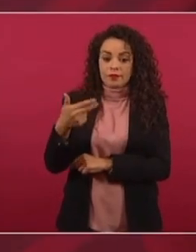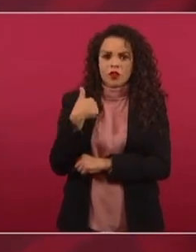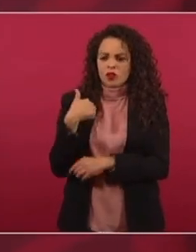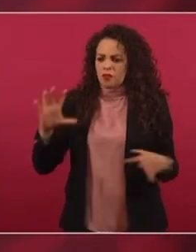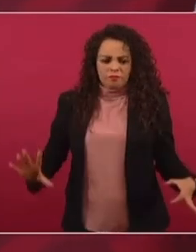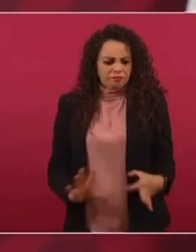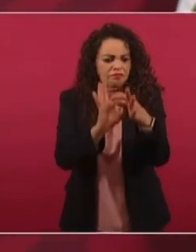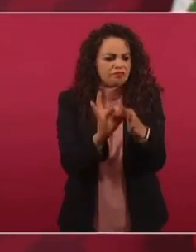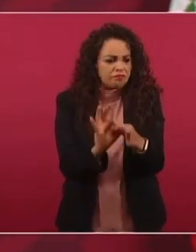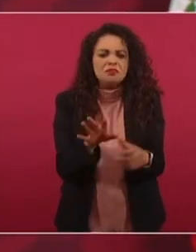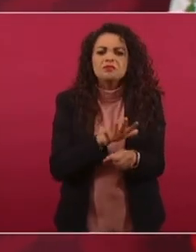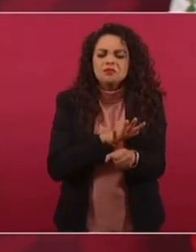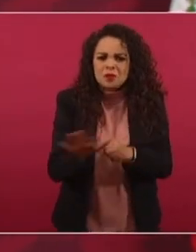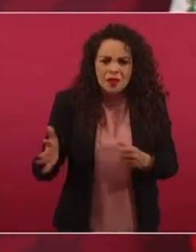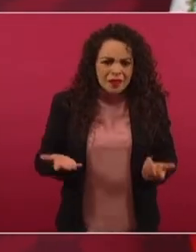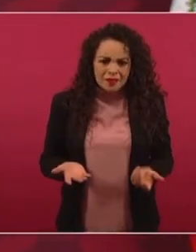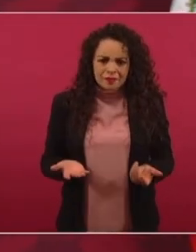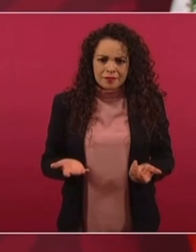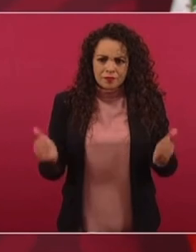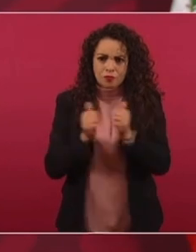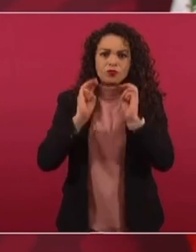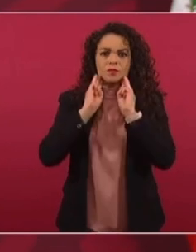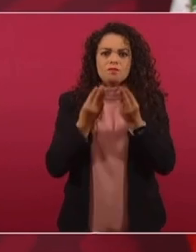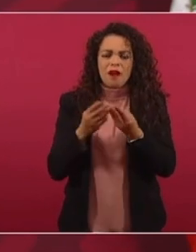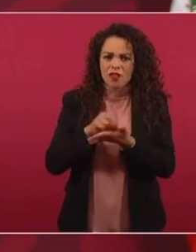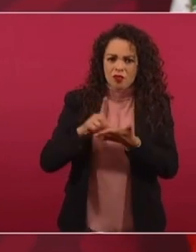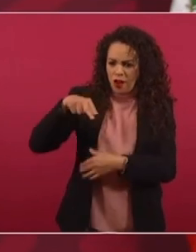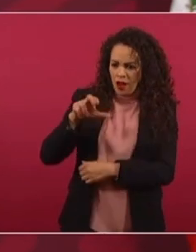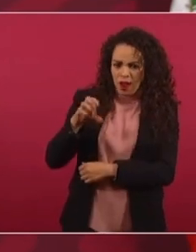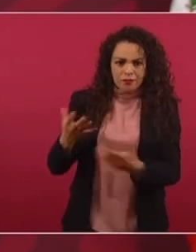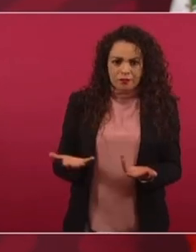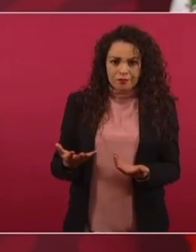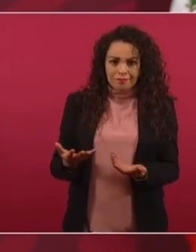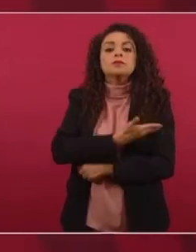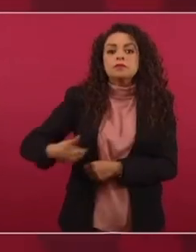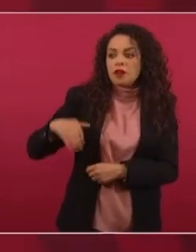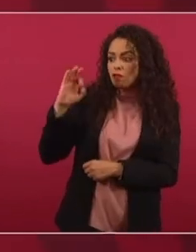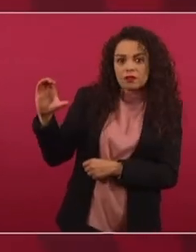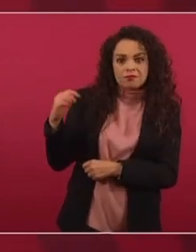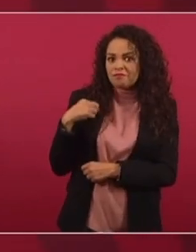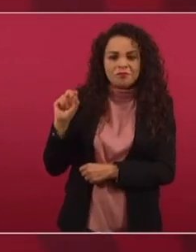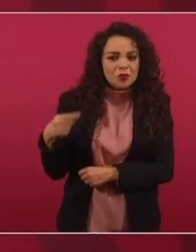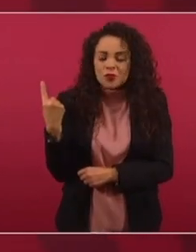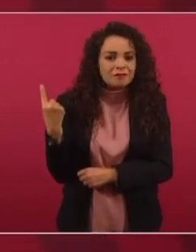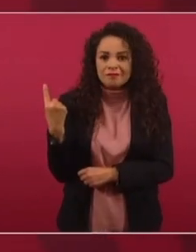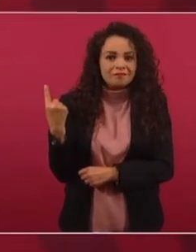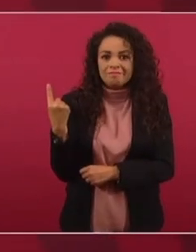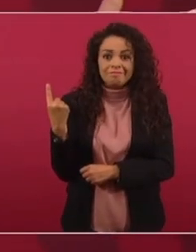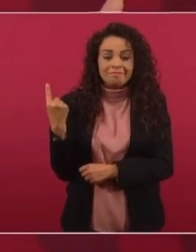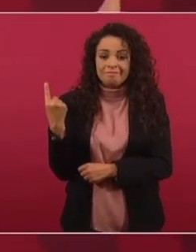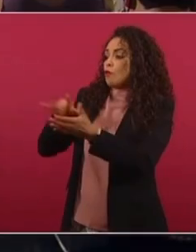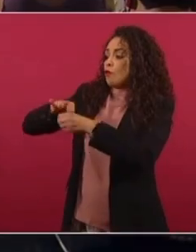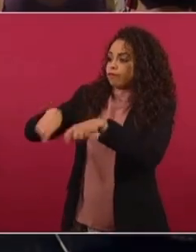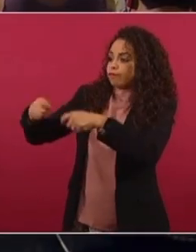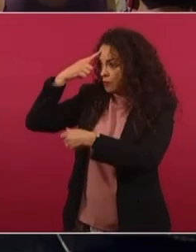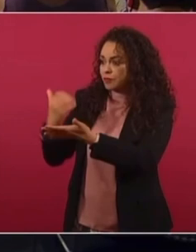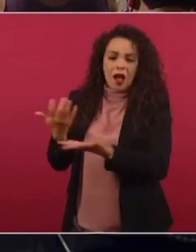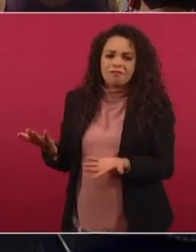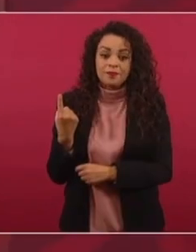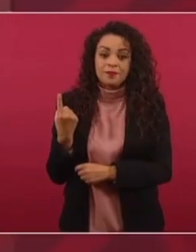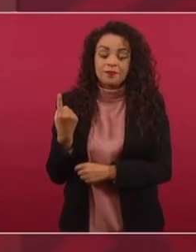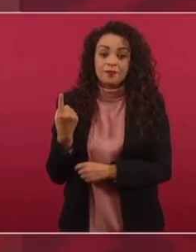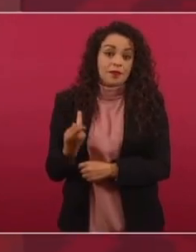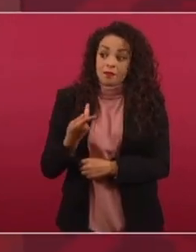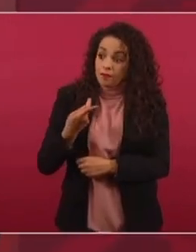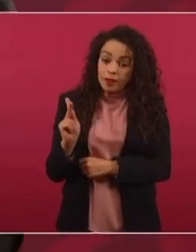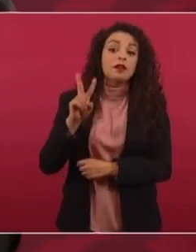con el narcotráfico en México? Yo no soy Felipe Calderón, aunque no les guste, pero hay que